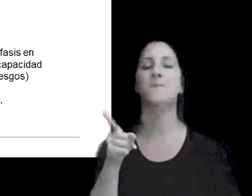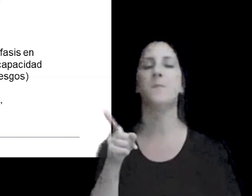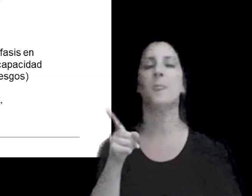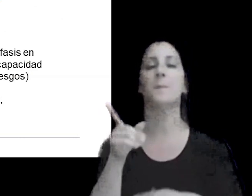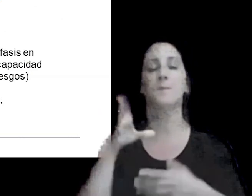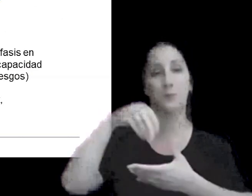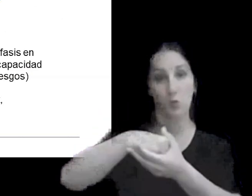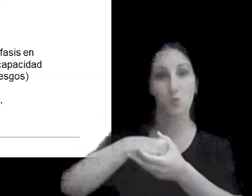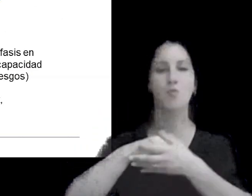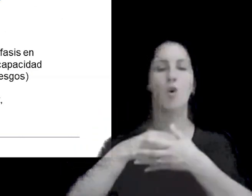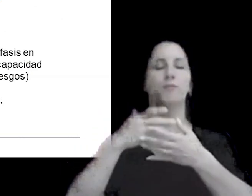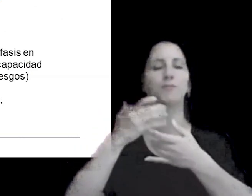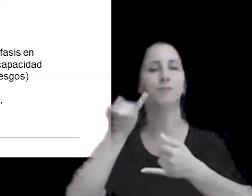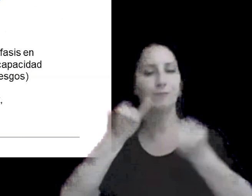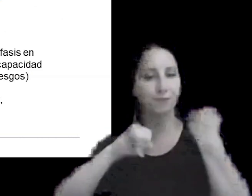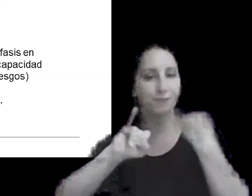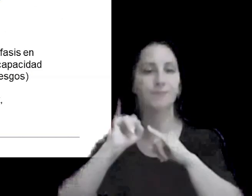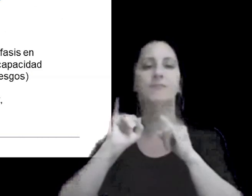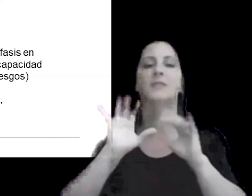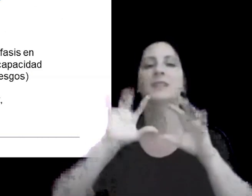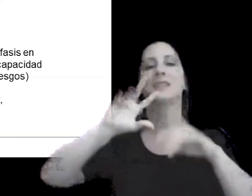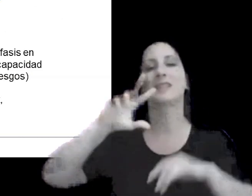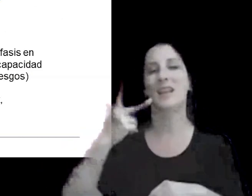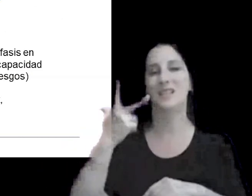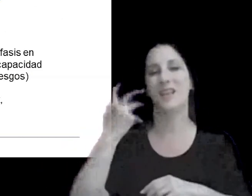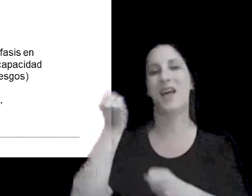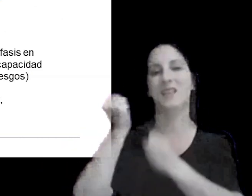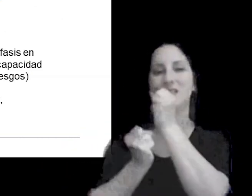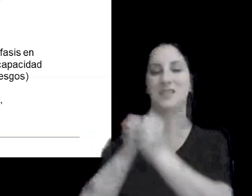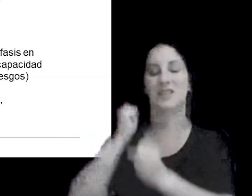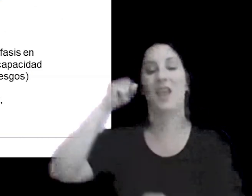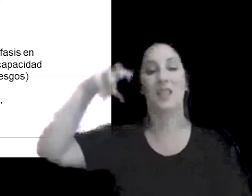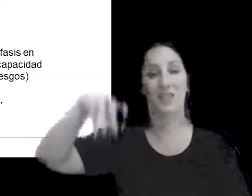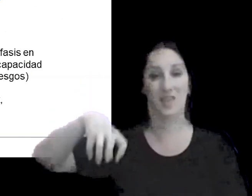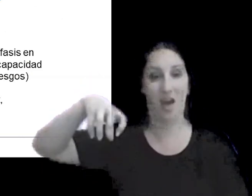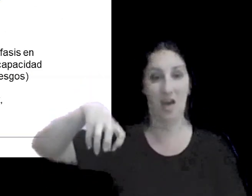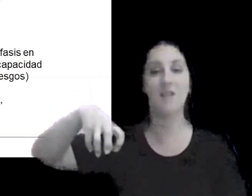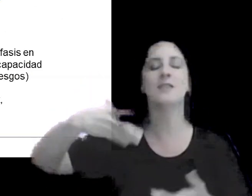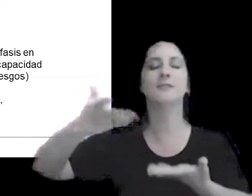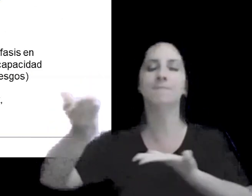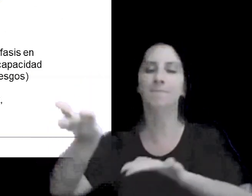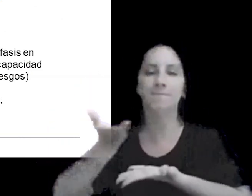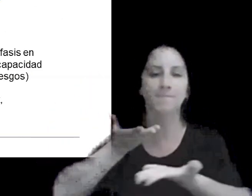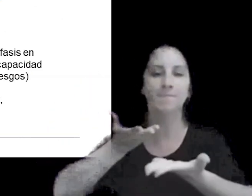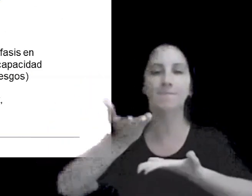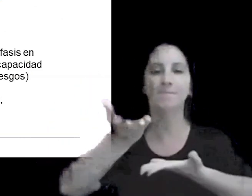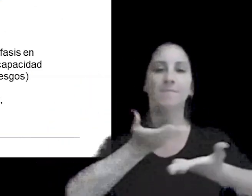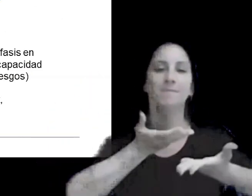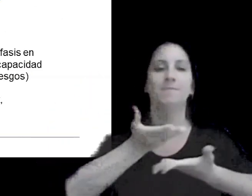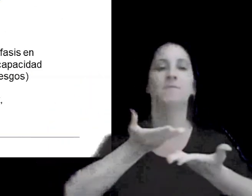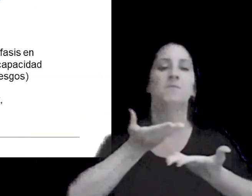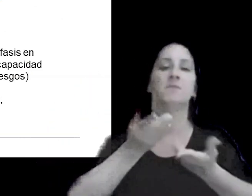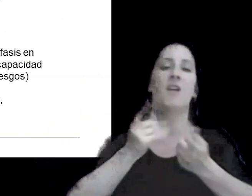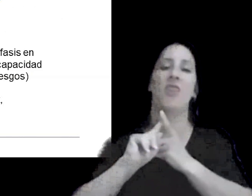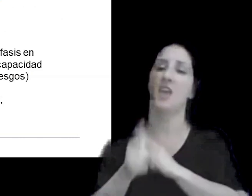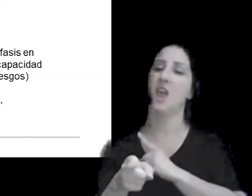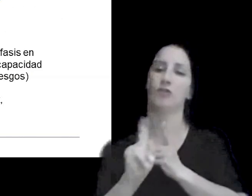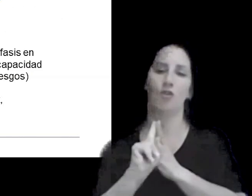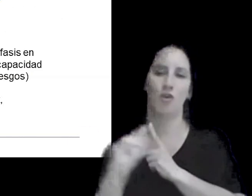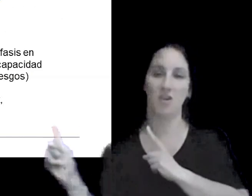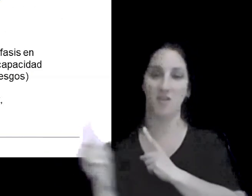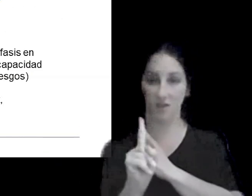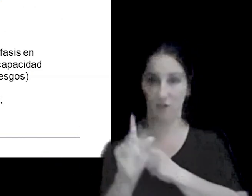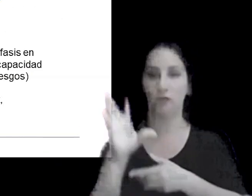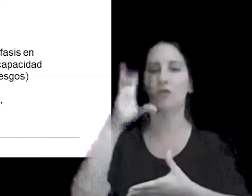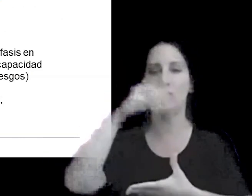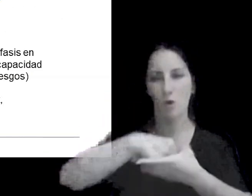en su conjunto cuando hay terceras entidades que también interactúan aunque sea indirectamente dentro de la cadena